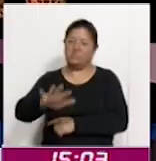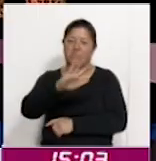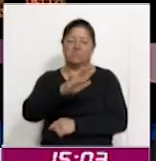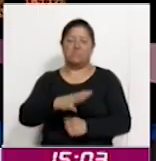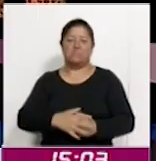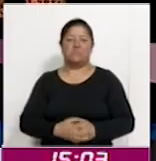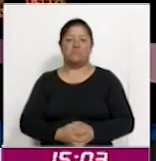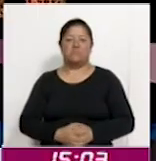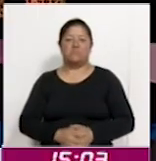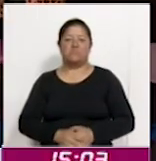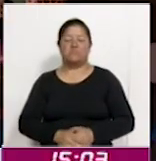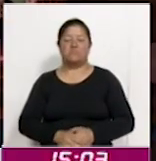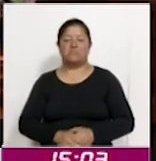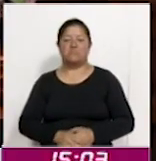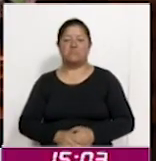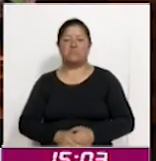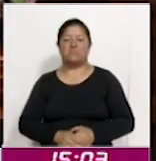Tlaxcala.